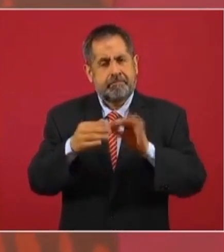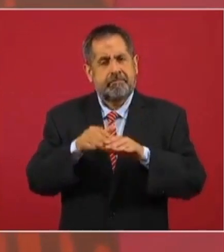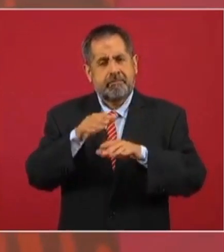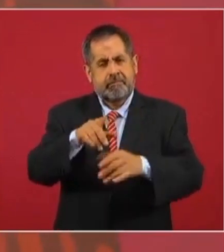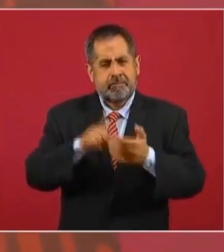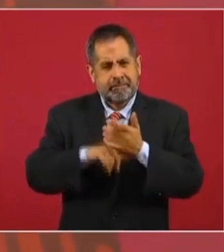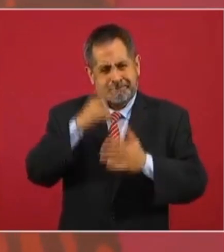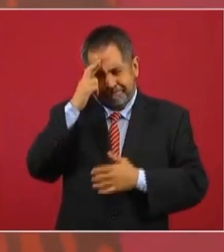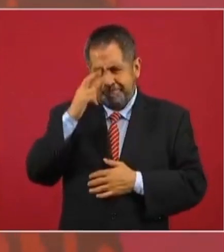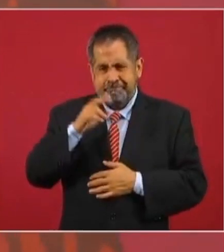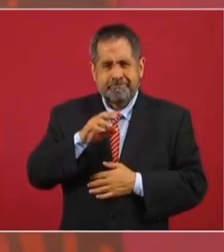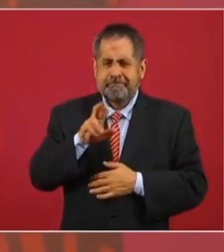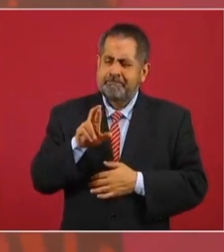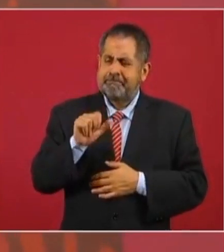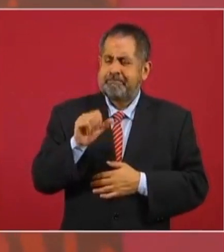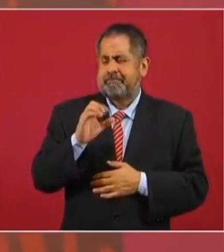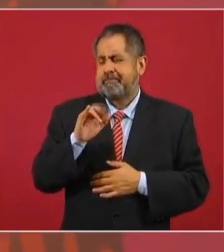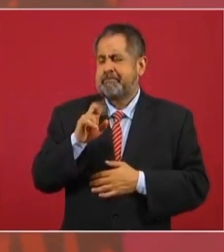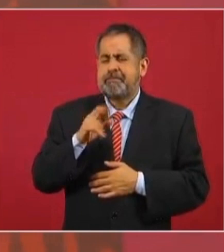el racismo